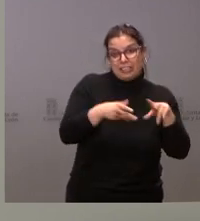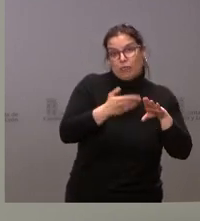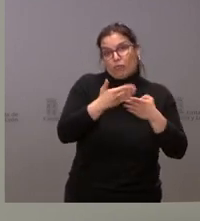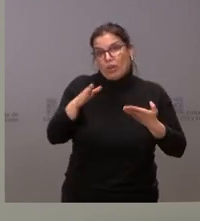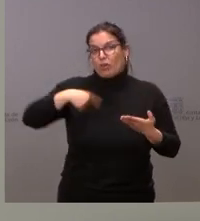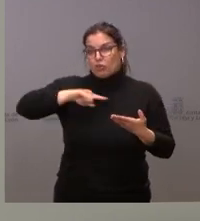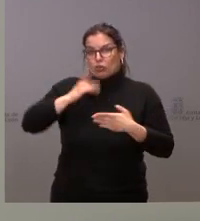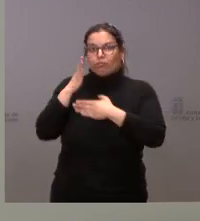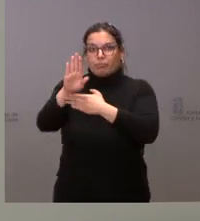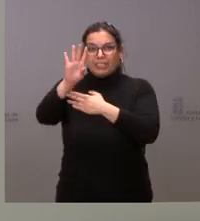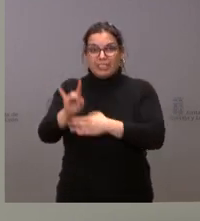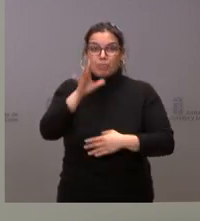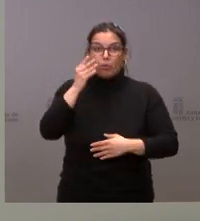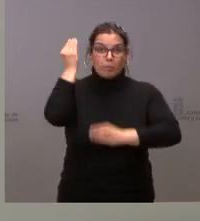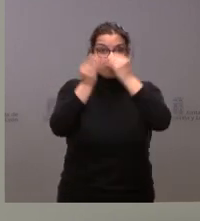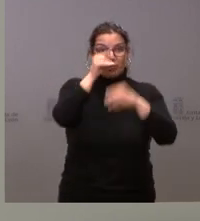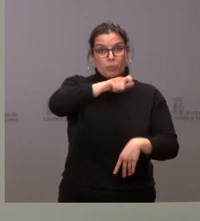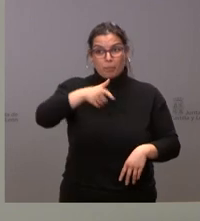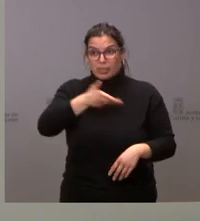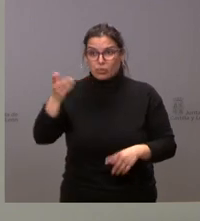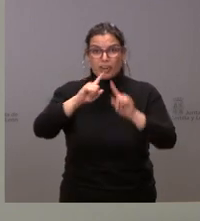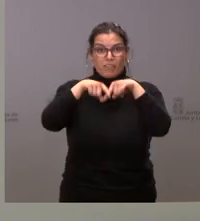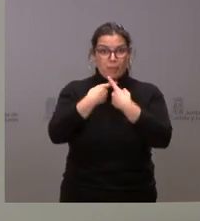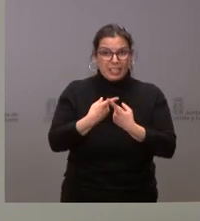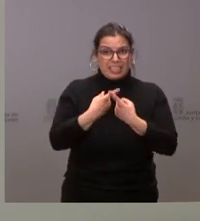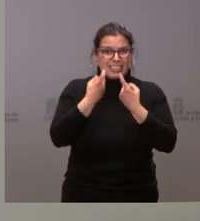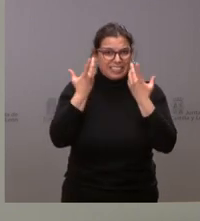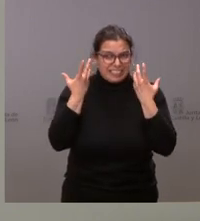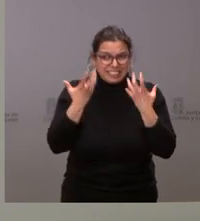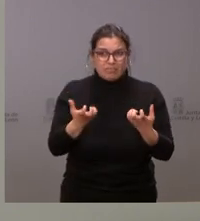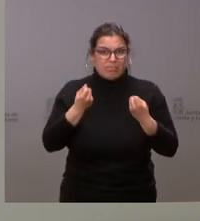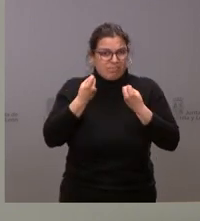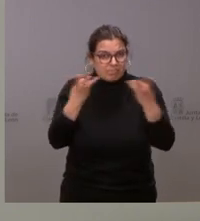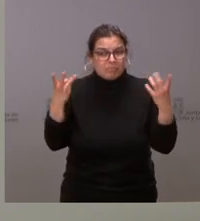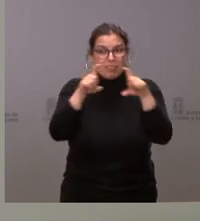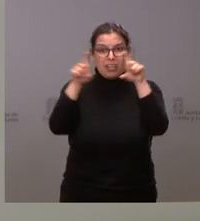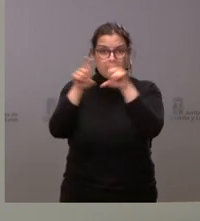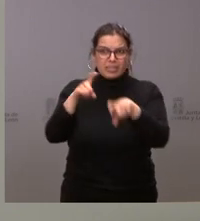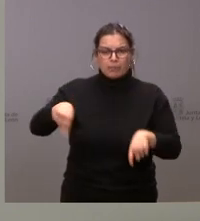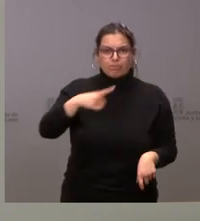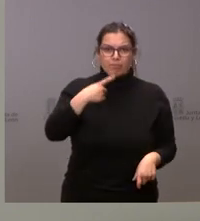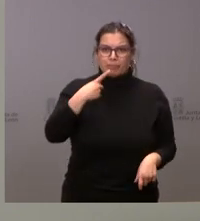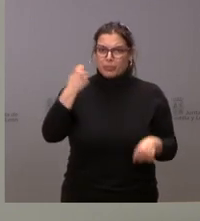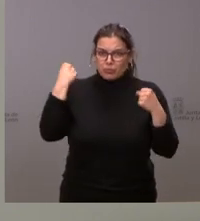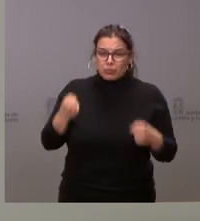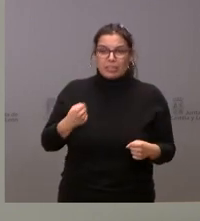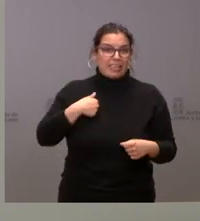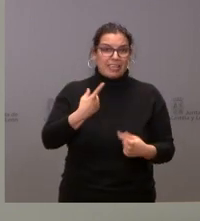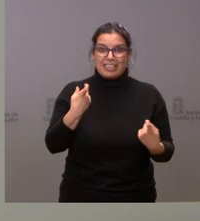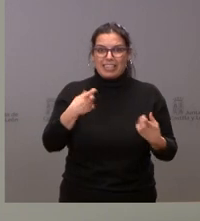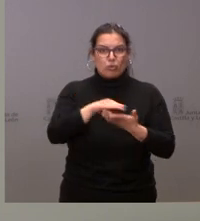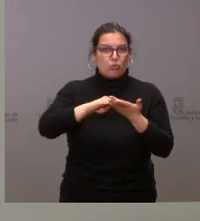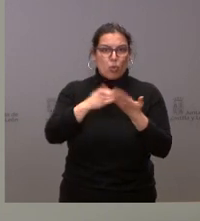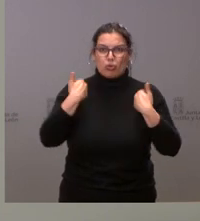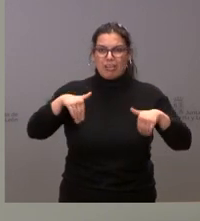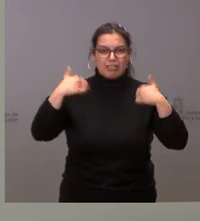Castilla y León, porque creo que hay muchas personas, muchas familias y muchas empresas que están pasando esas dificultades y que esperan soluciones y esperan